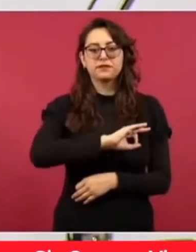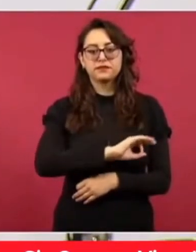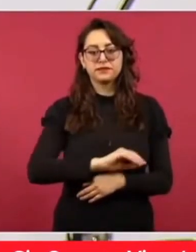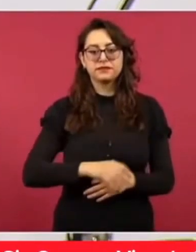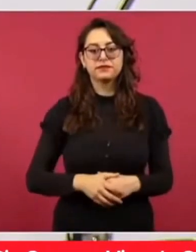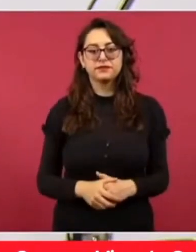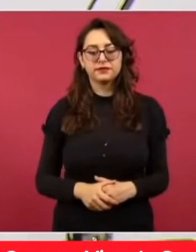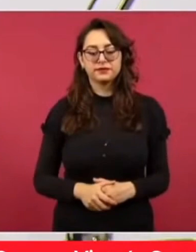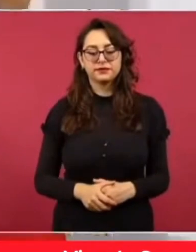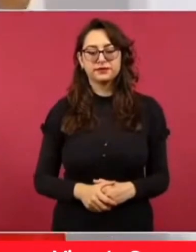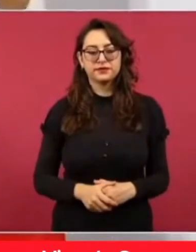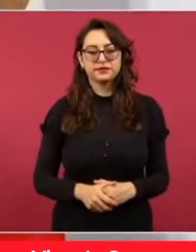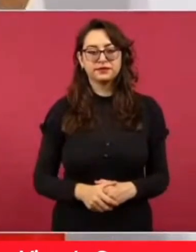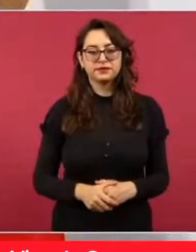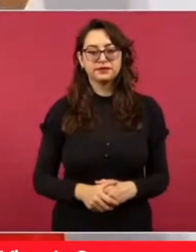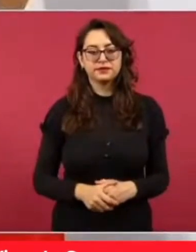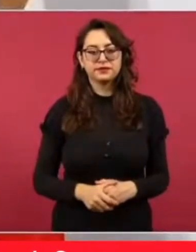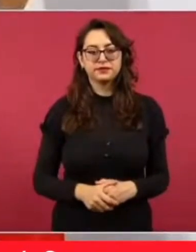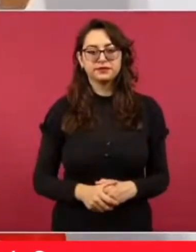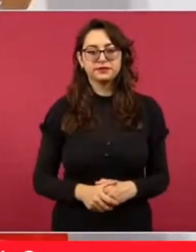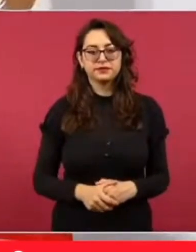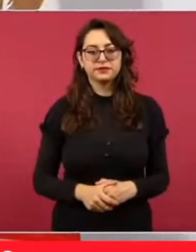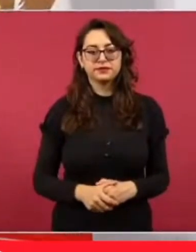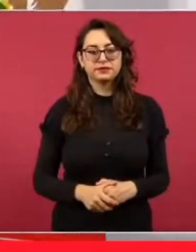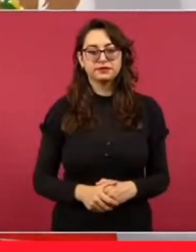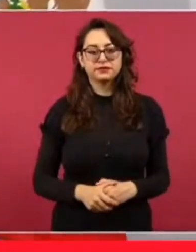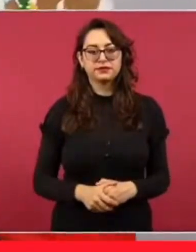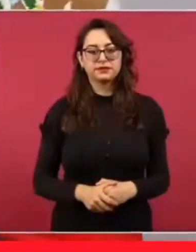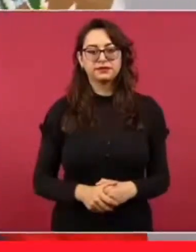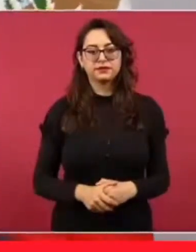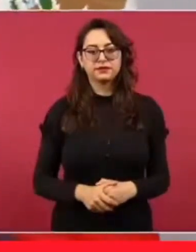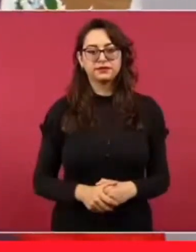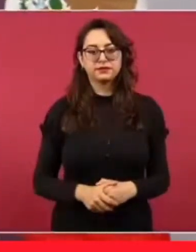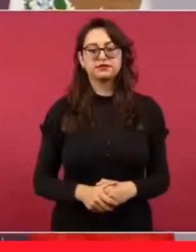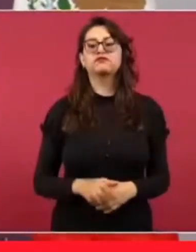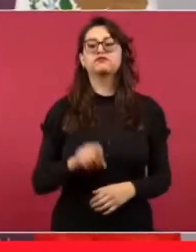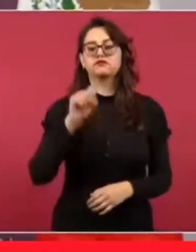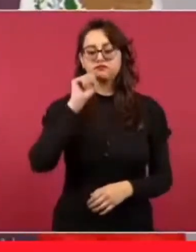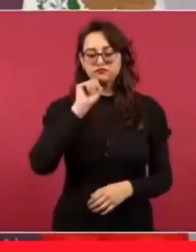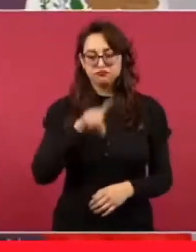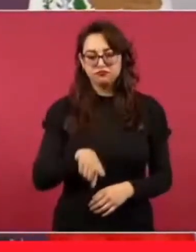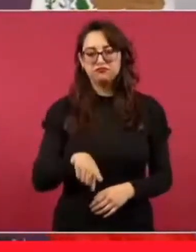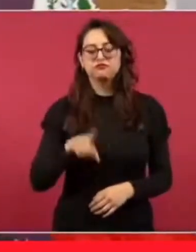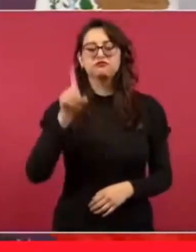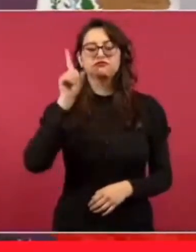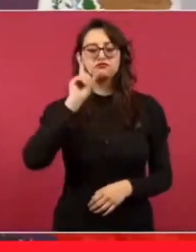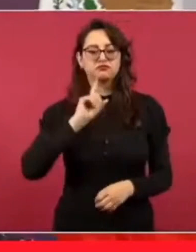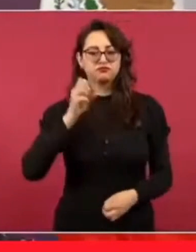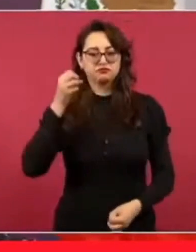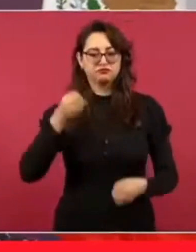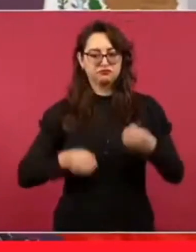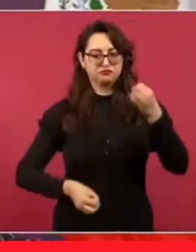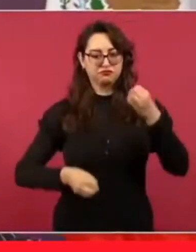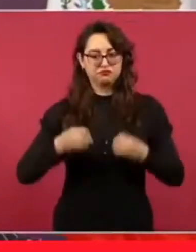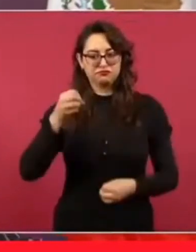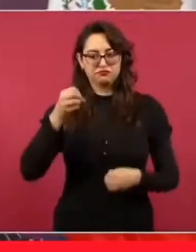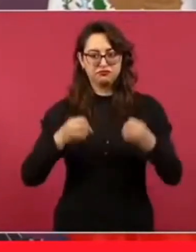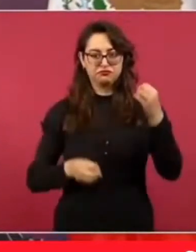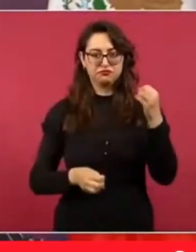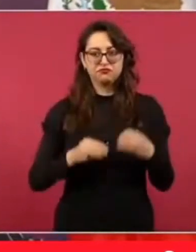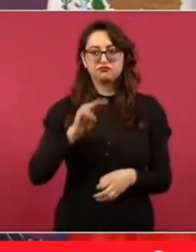a las mamás que se dedican a la impartición de justicia, a las mamás